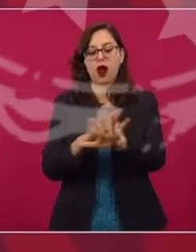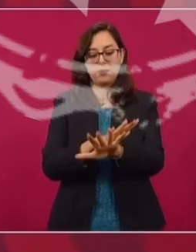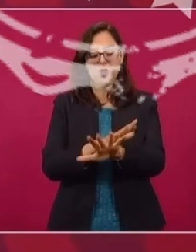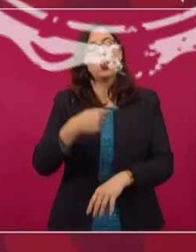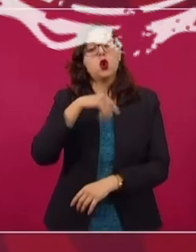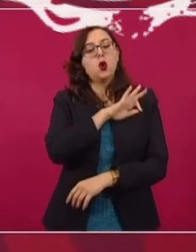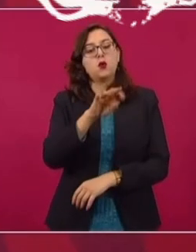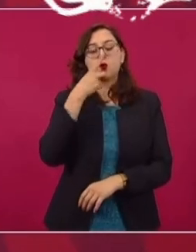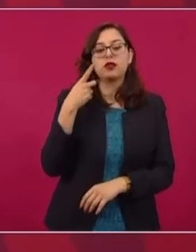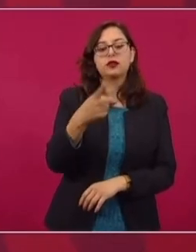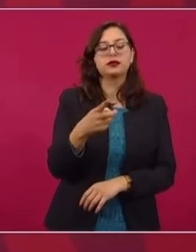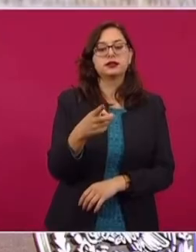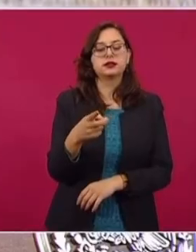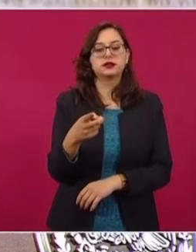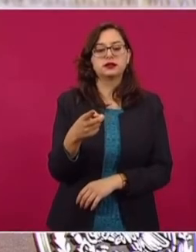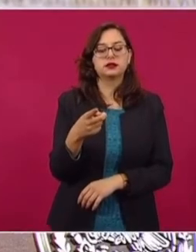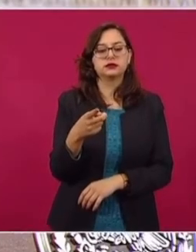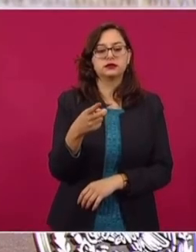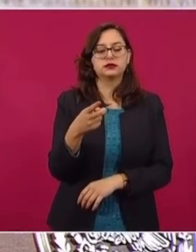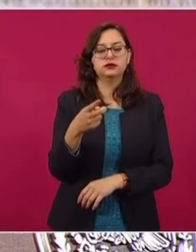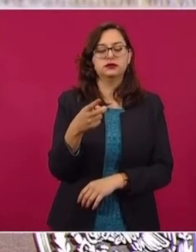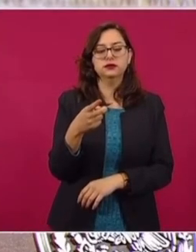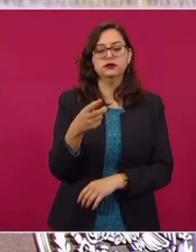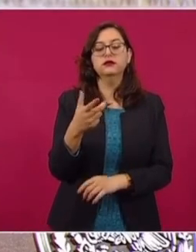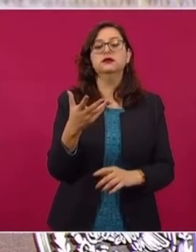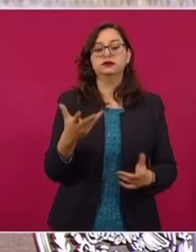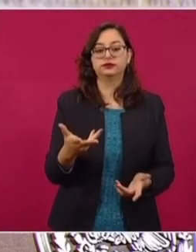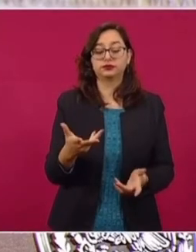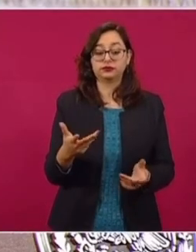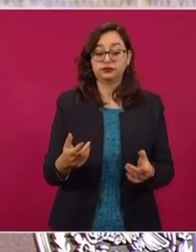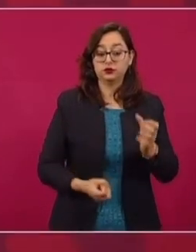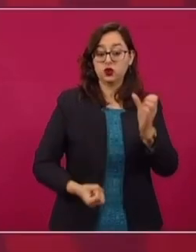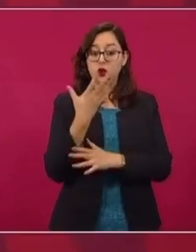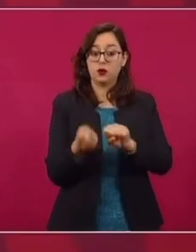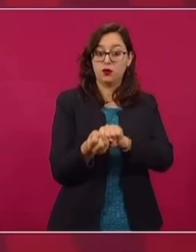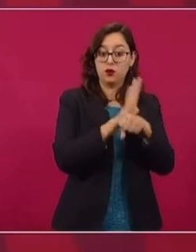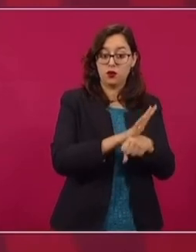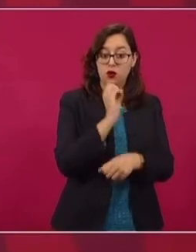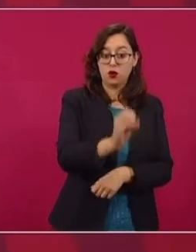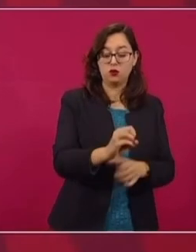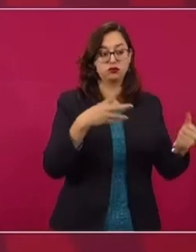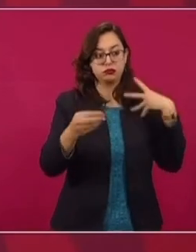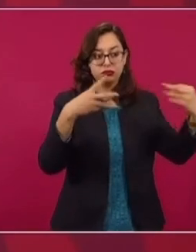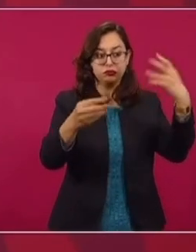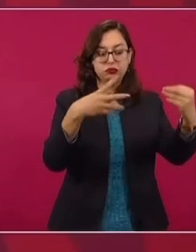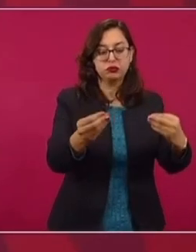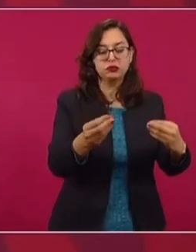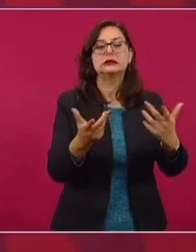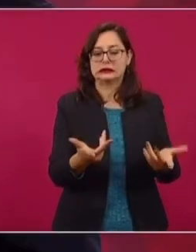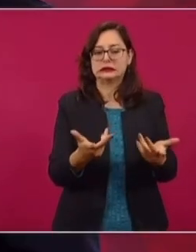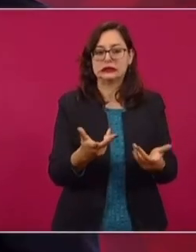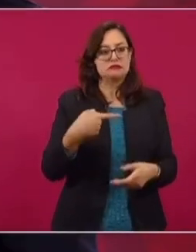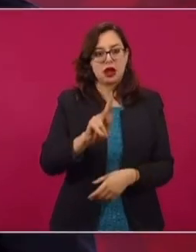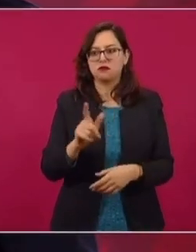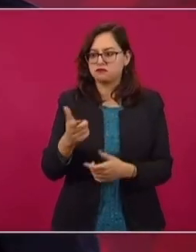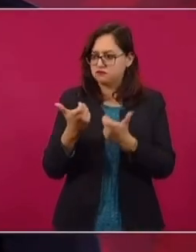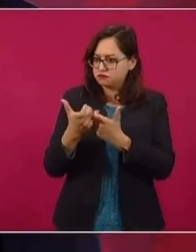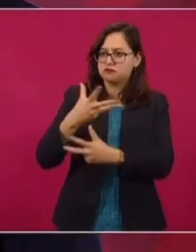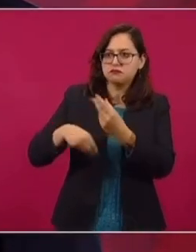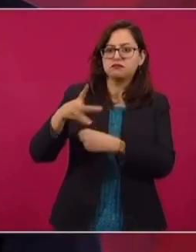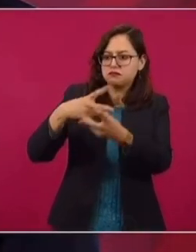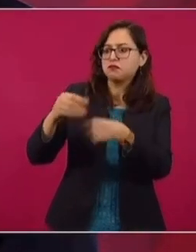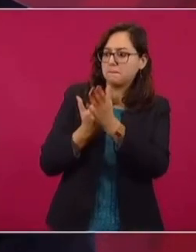Lo que yo puedo comentarles es que aún con esta nueva variante y sus efectos, la economía mexicana sigue creciendo.